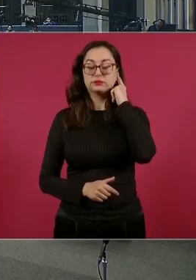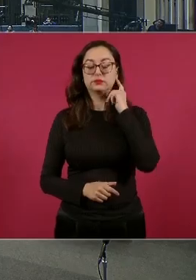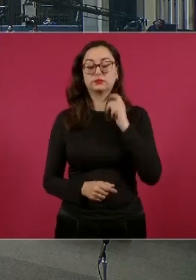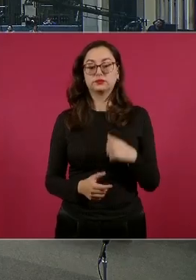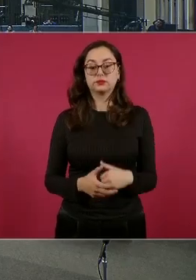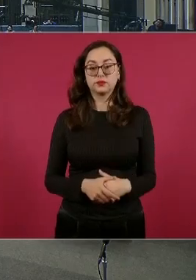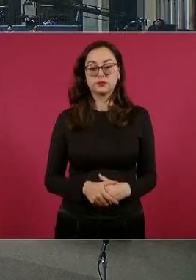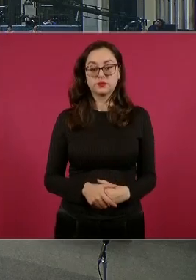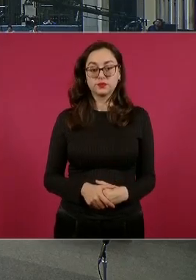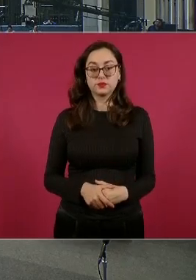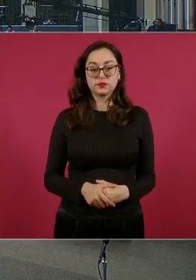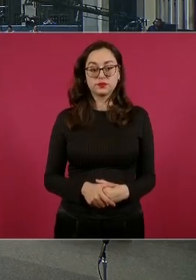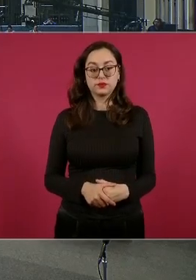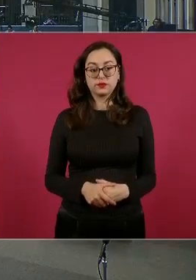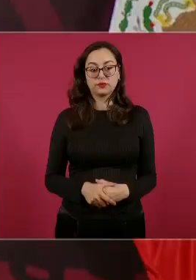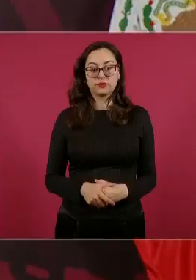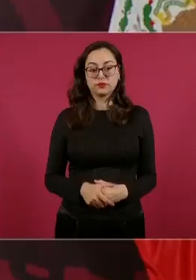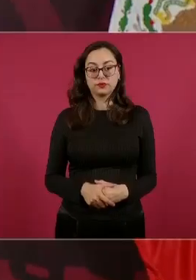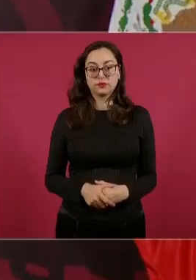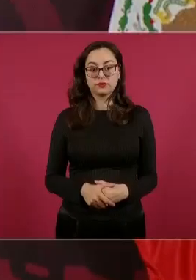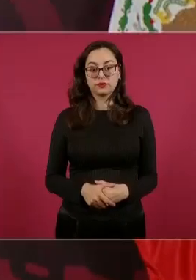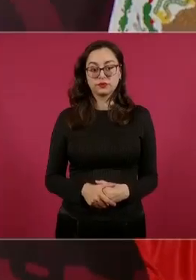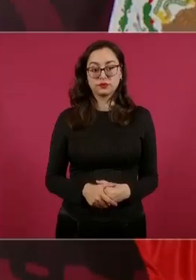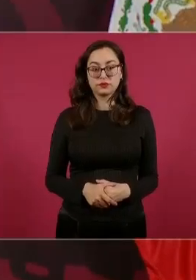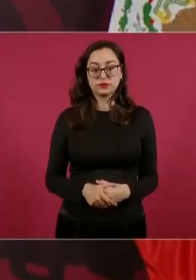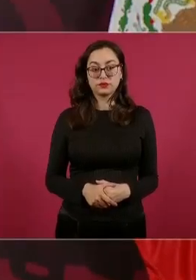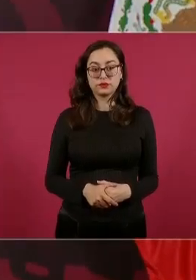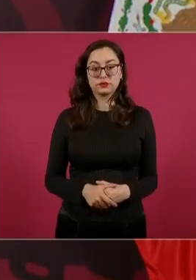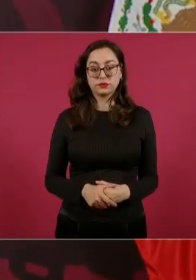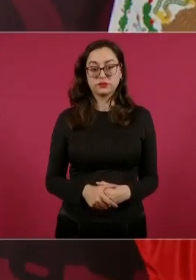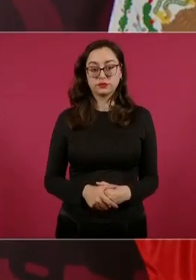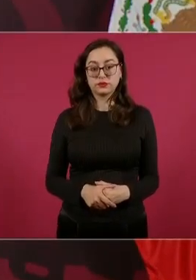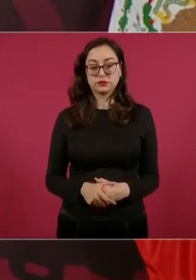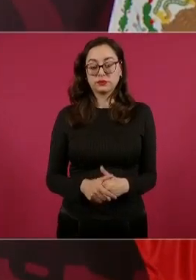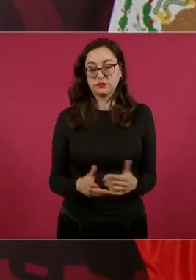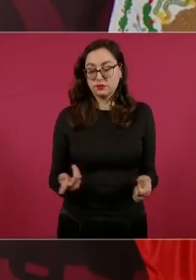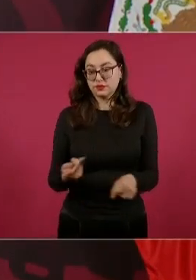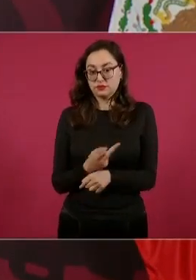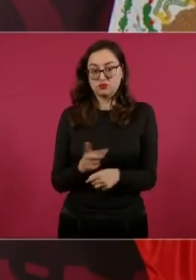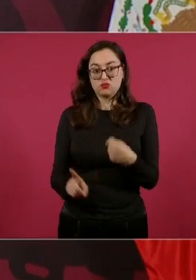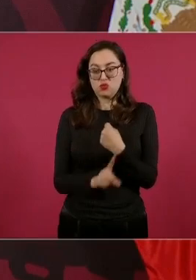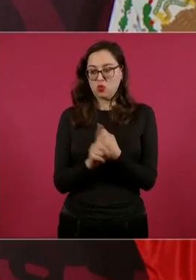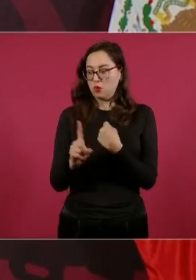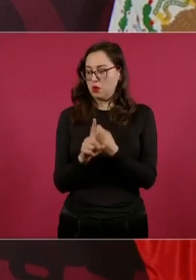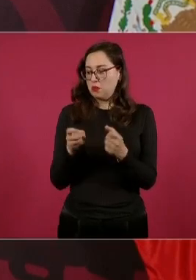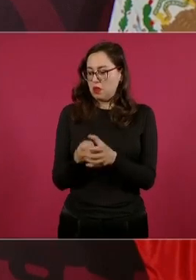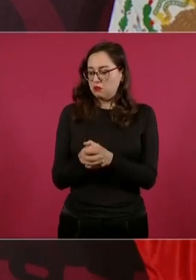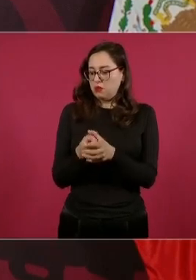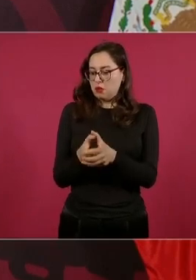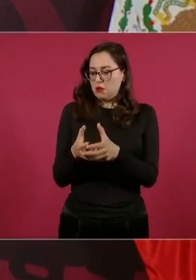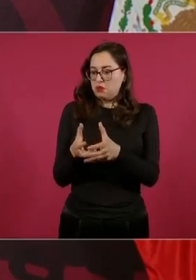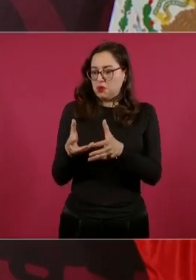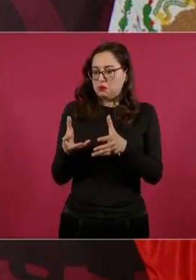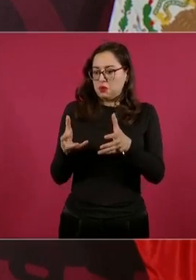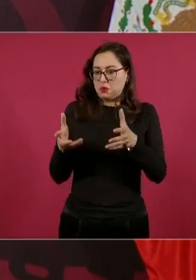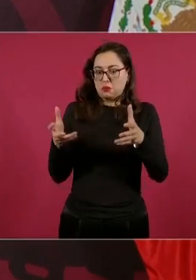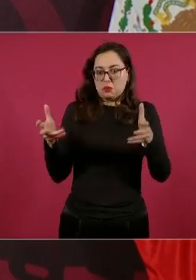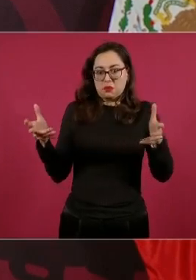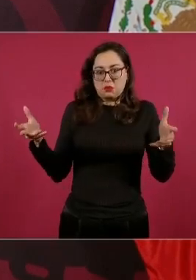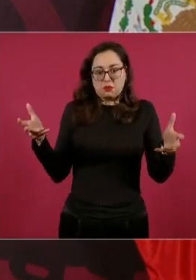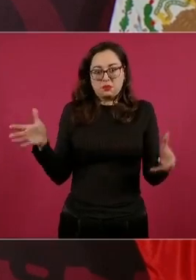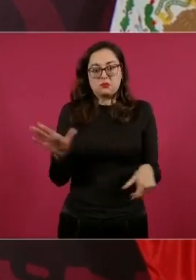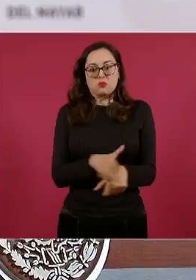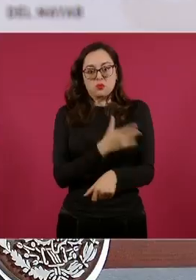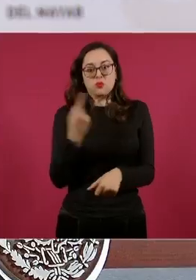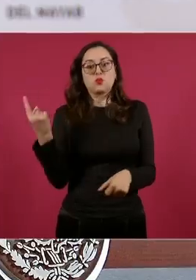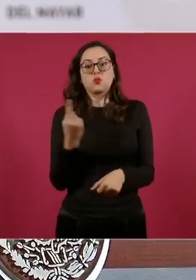¿por qué creció esto?, ¿por qué